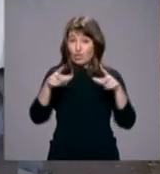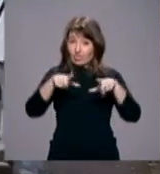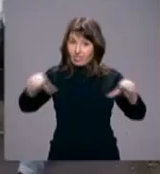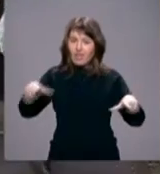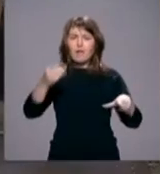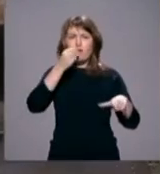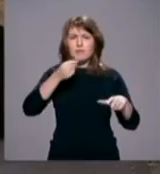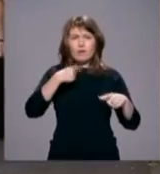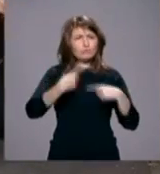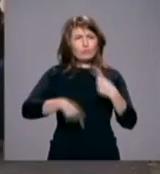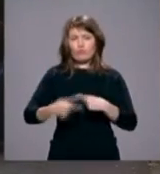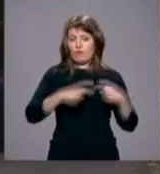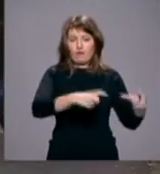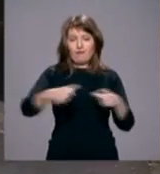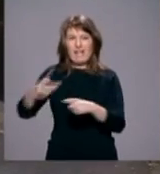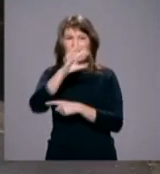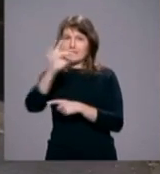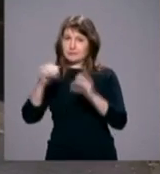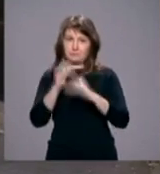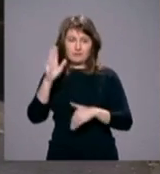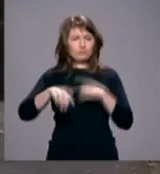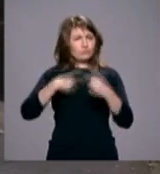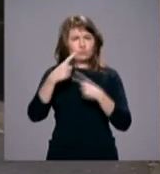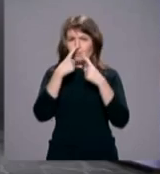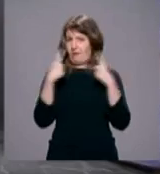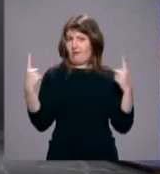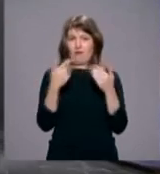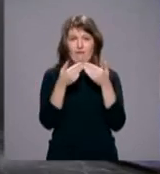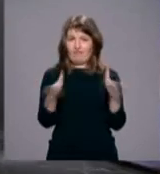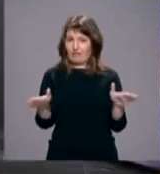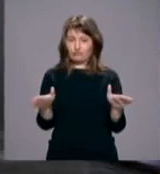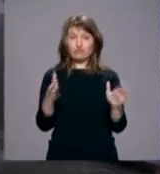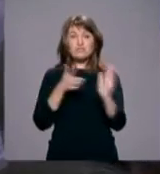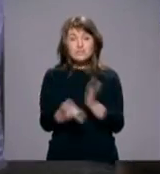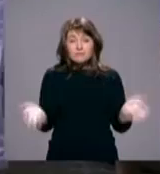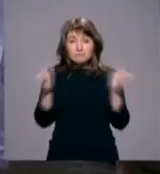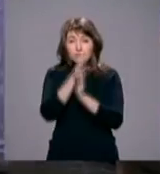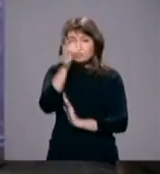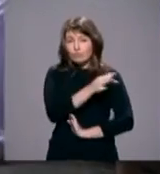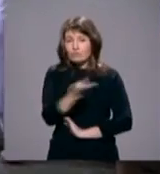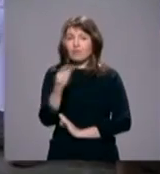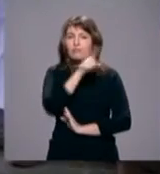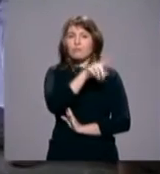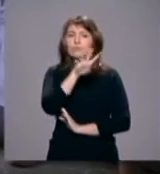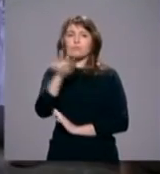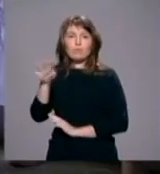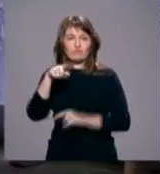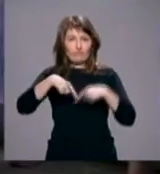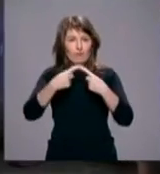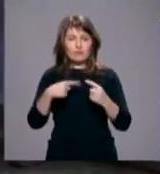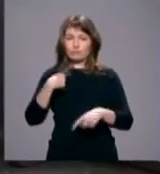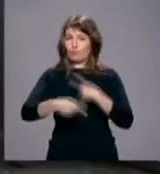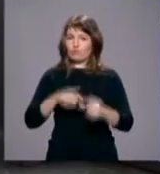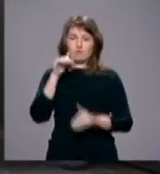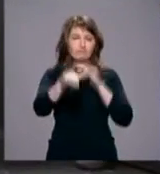500 comidas diarias abiertos los 365 días del año. total de 144 familias recogen la comida diario